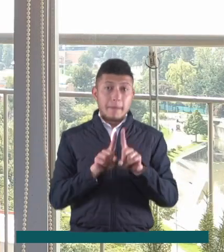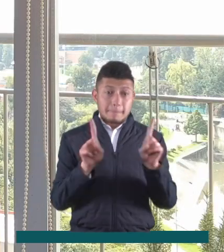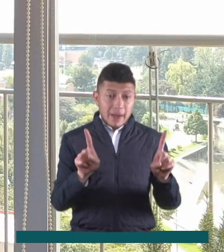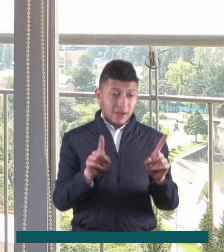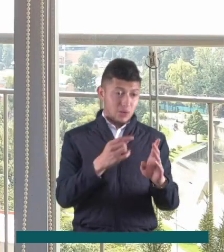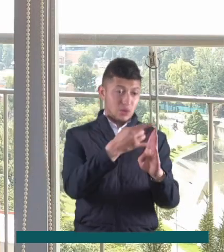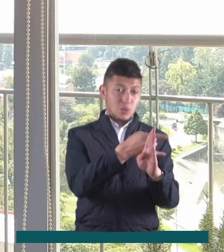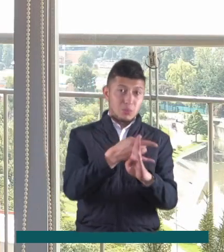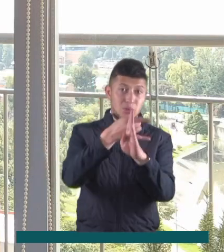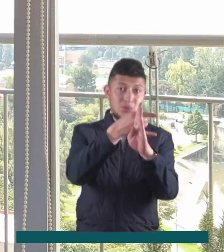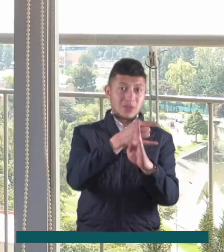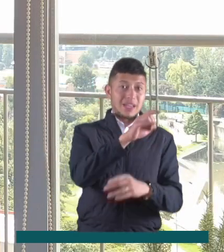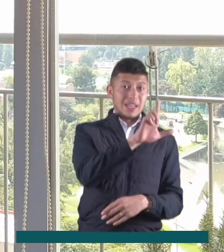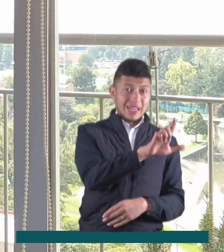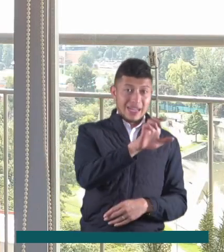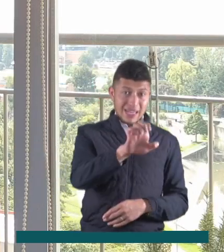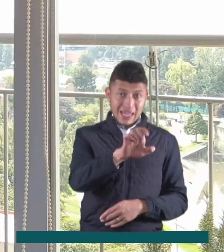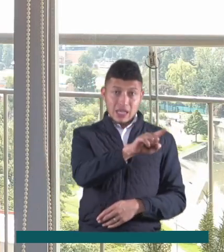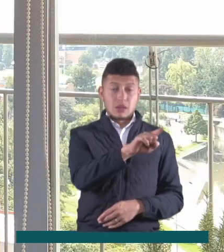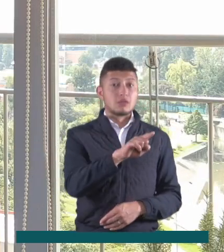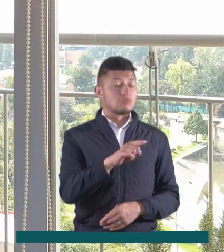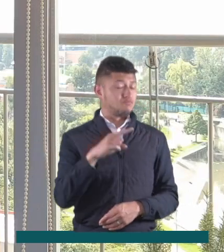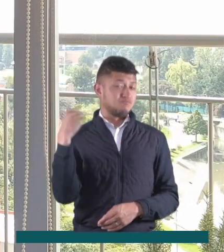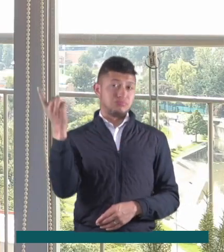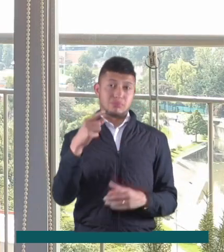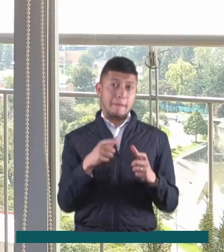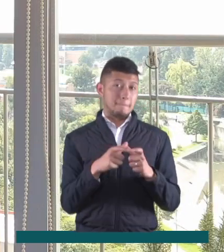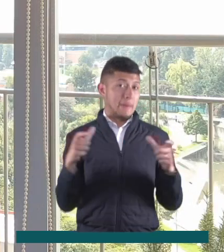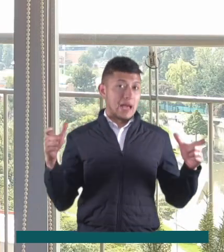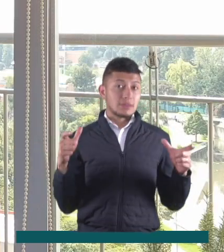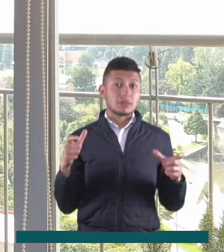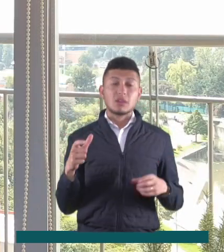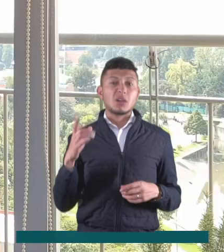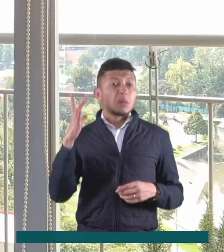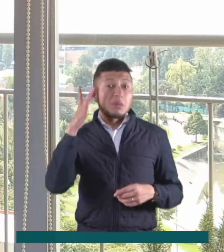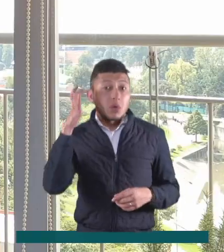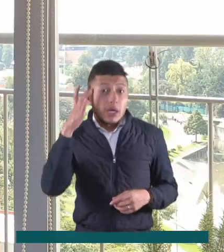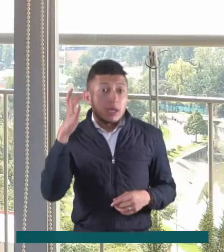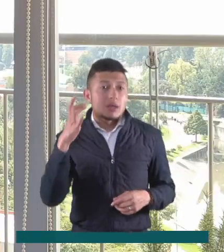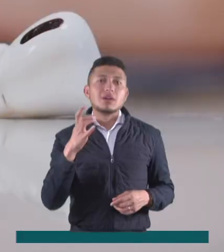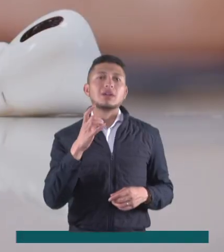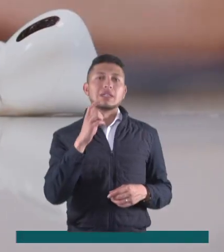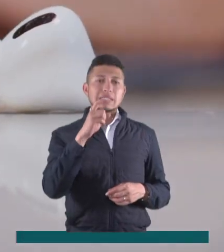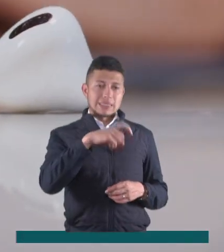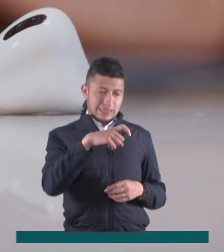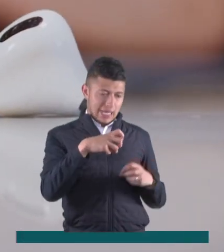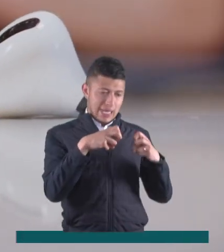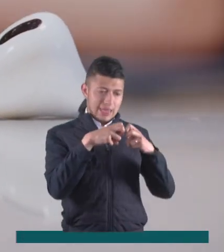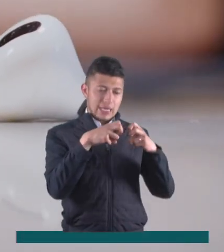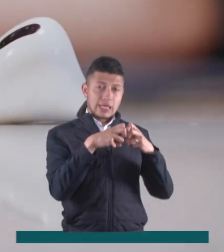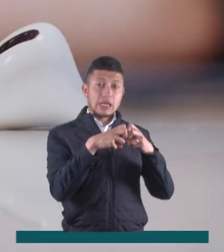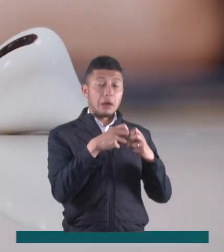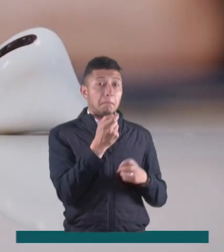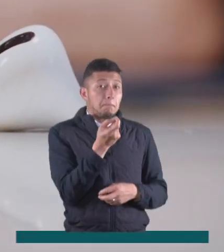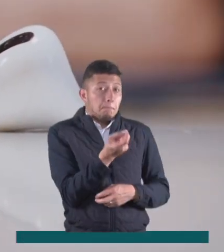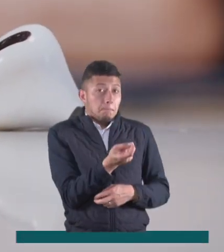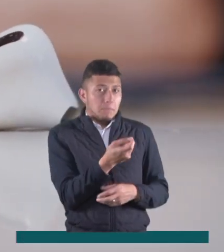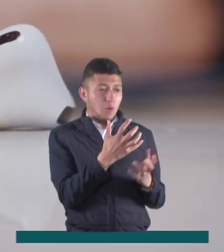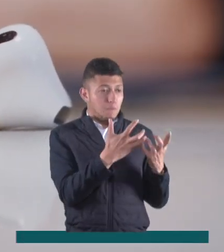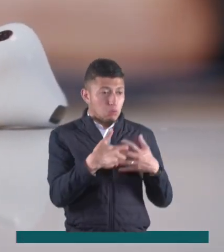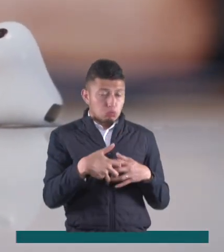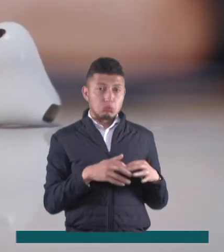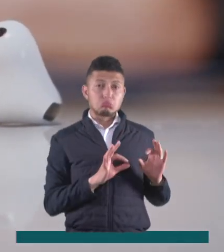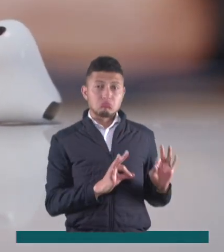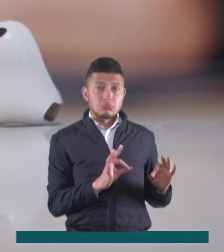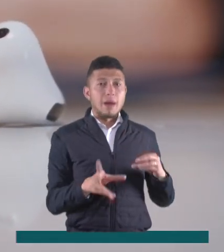pero Bluetooth LE es con mucho la opción más popular y no es por nada. Se necesita mucha menos energía para que